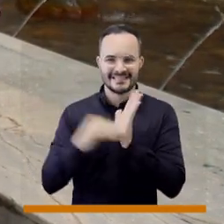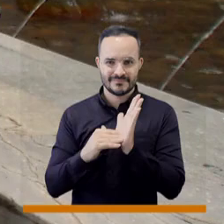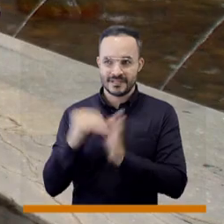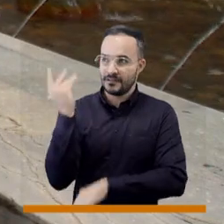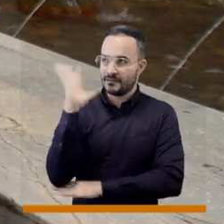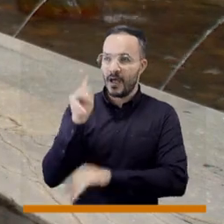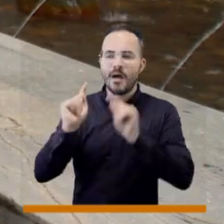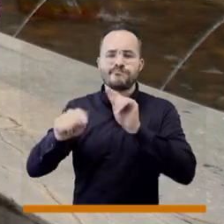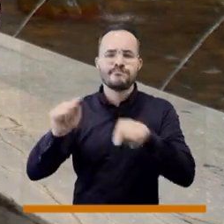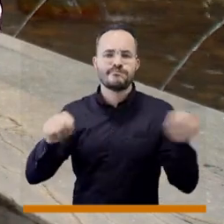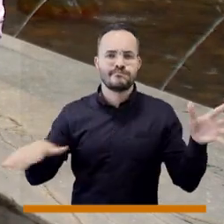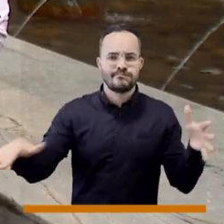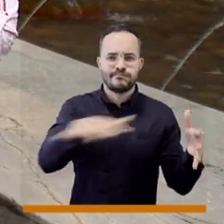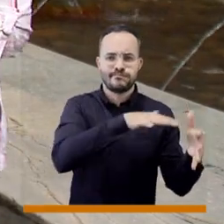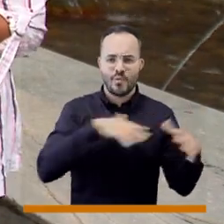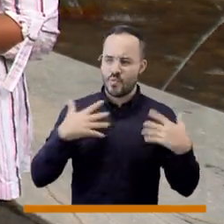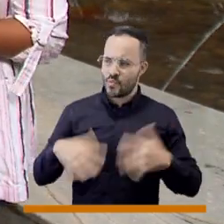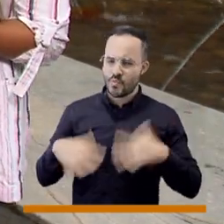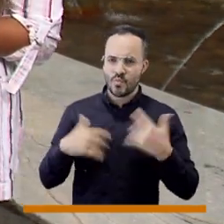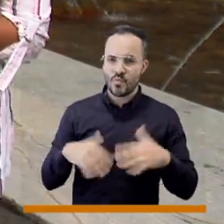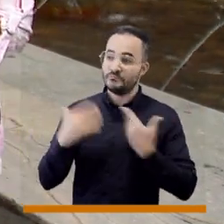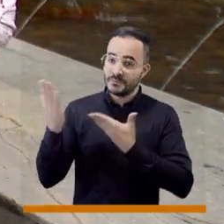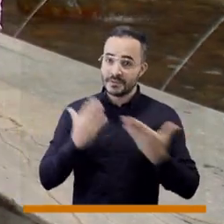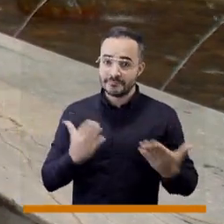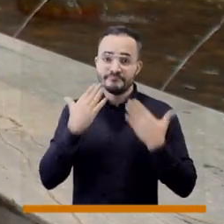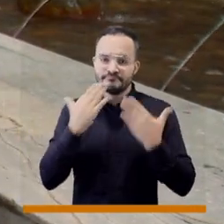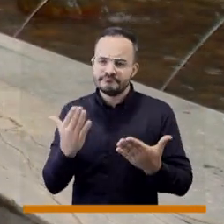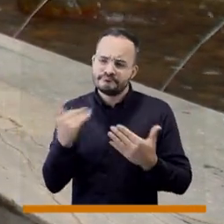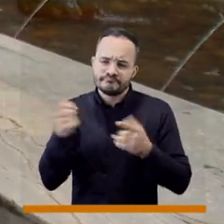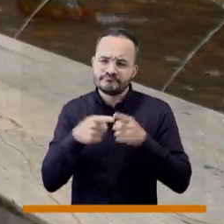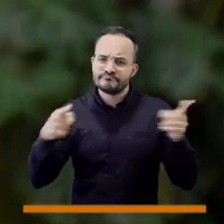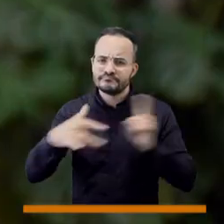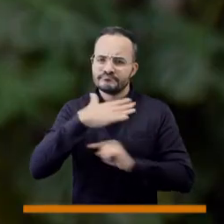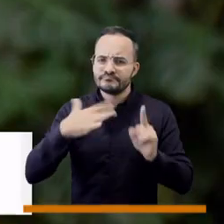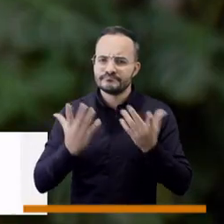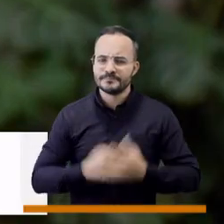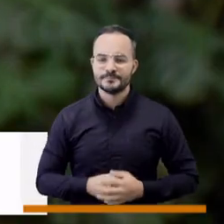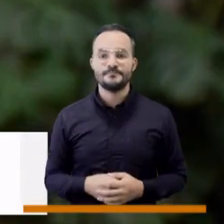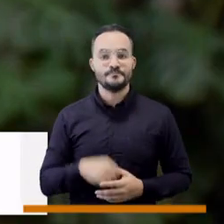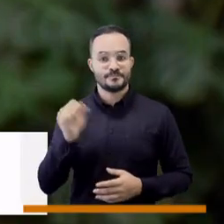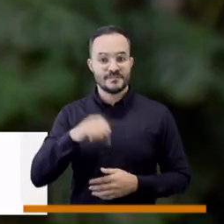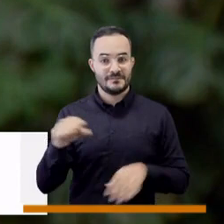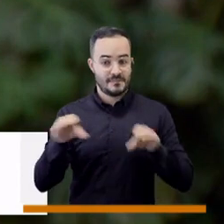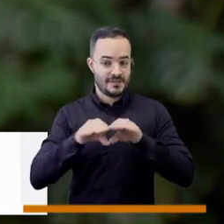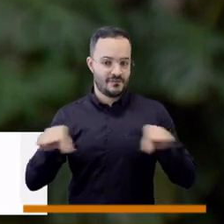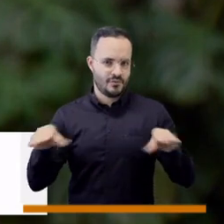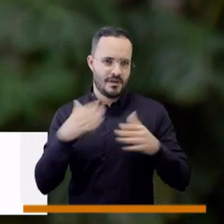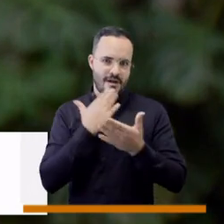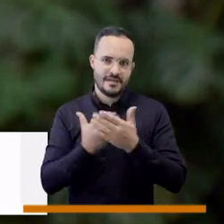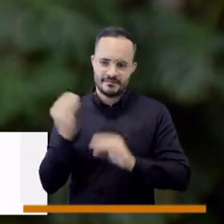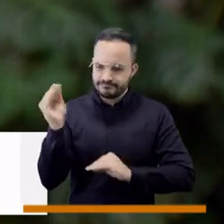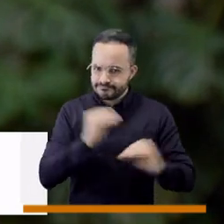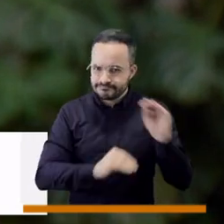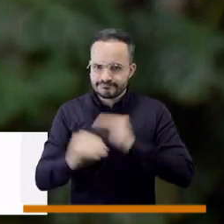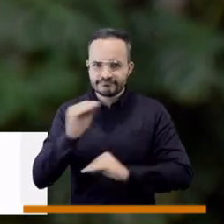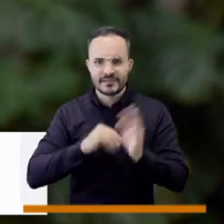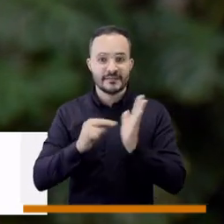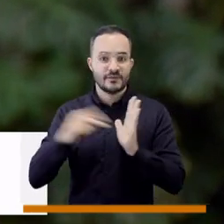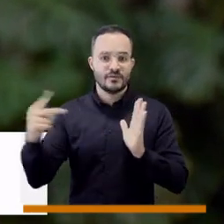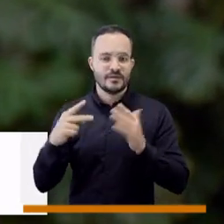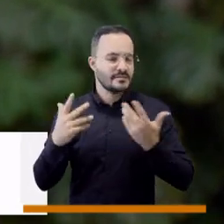individuos arbóreos. Bienvenido Alberto y cuéntenos cómo es esto. Allí esta plataforma tecnológica permite